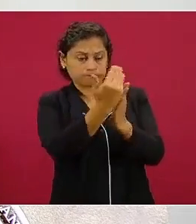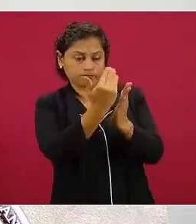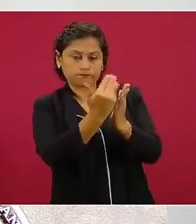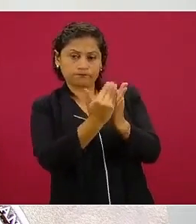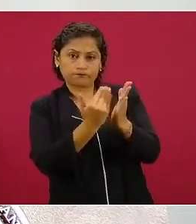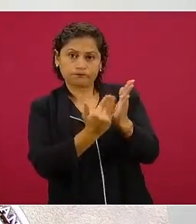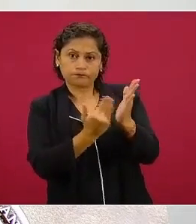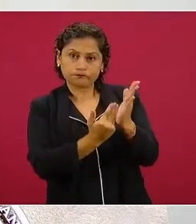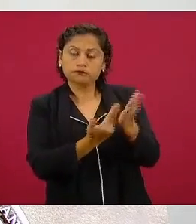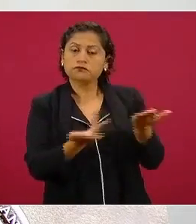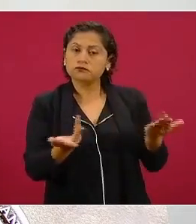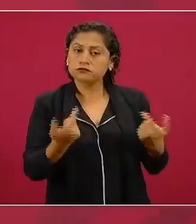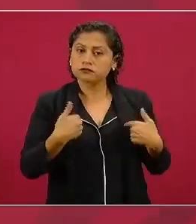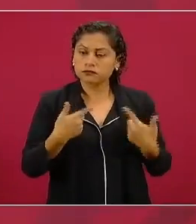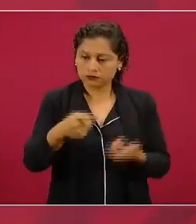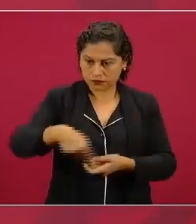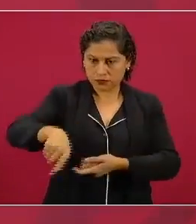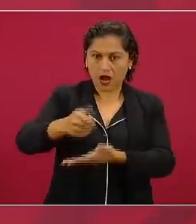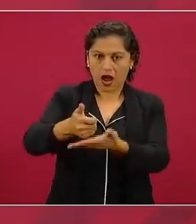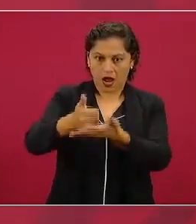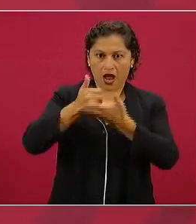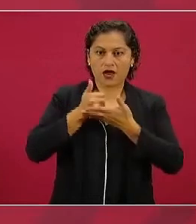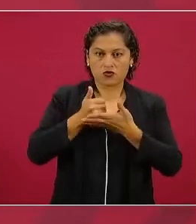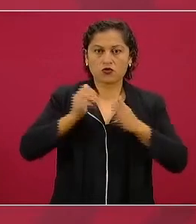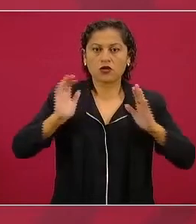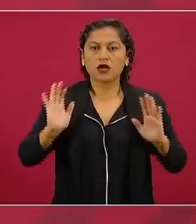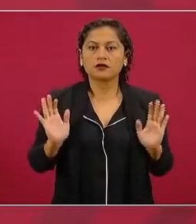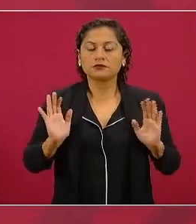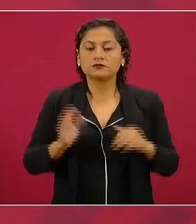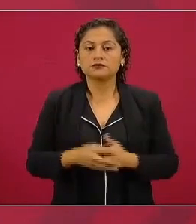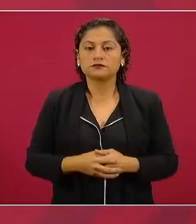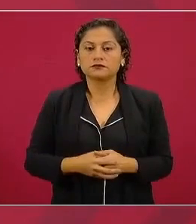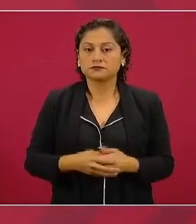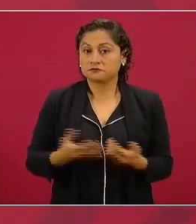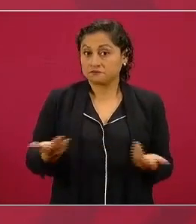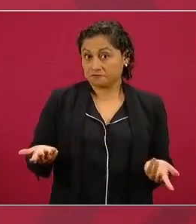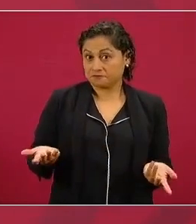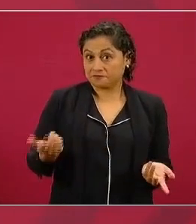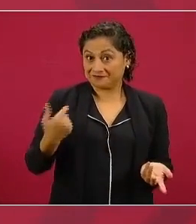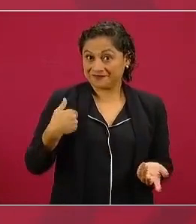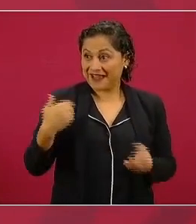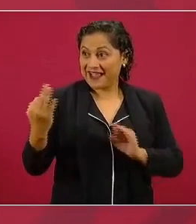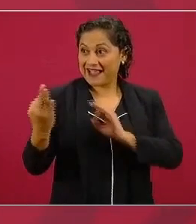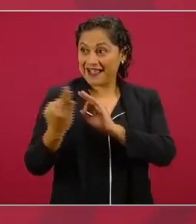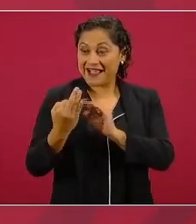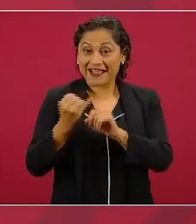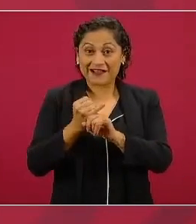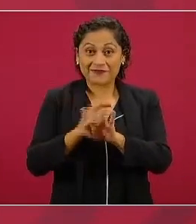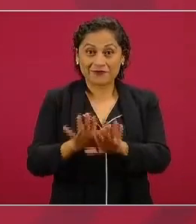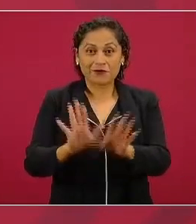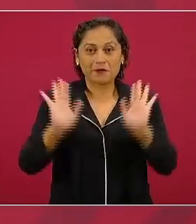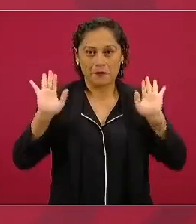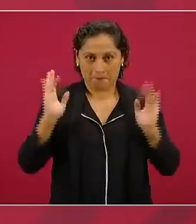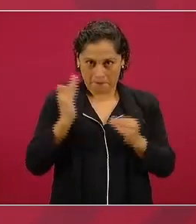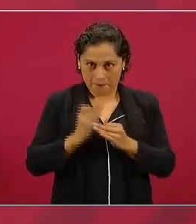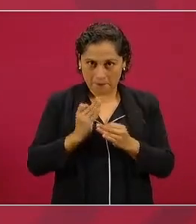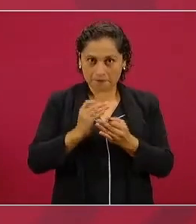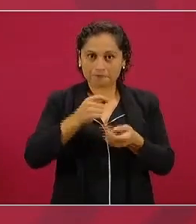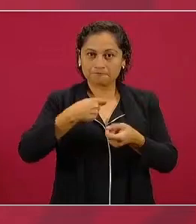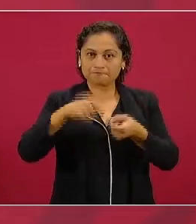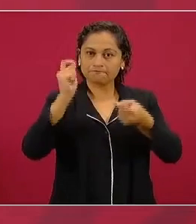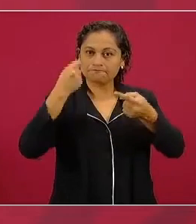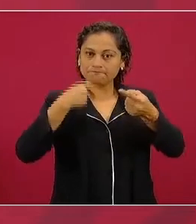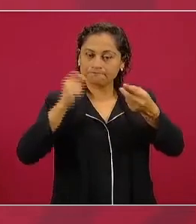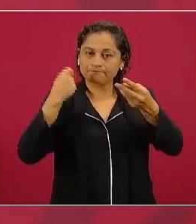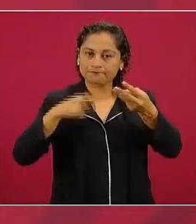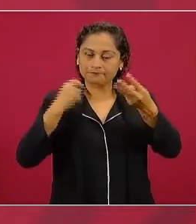que además me ayuda, ya me voy adelantando, porque si